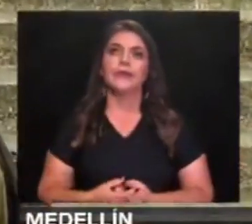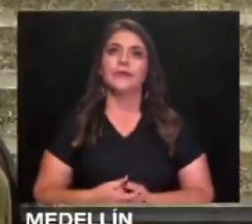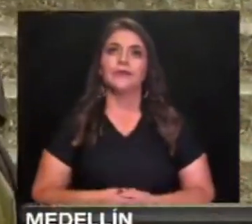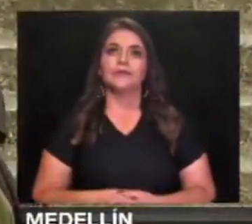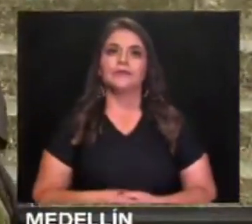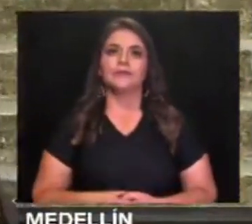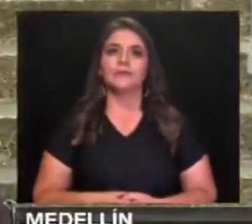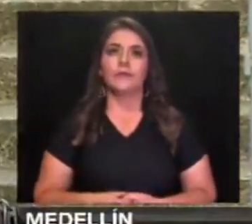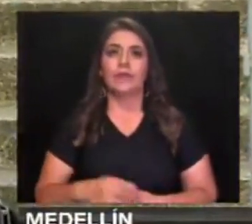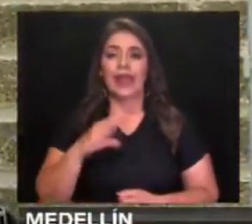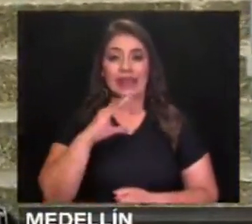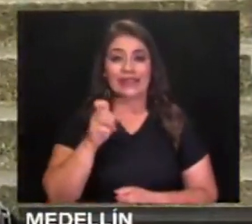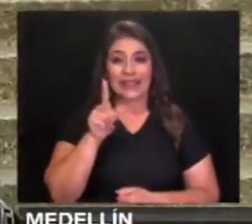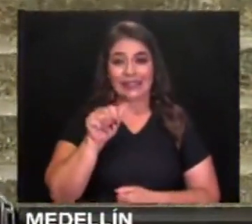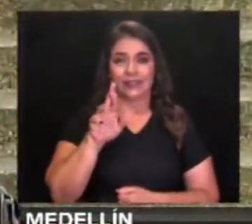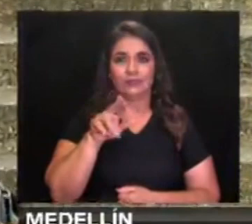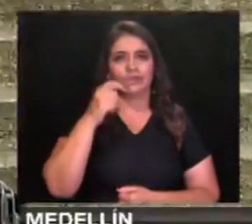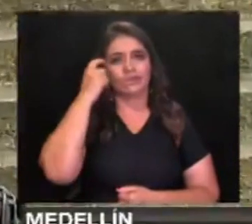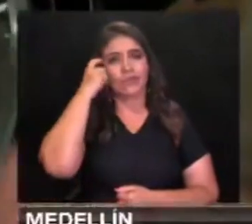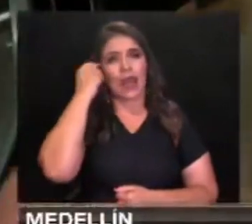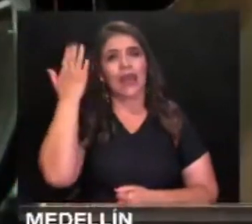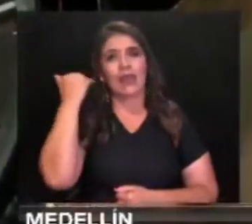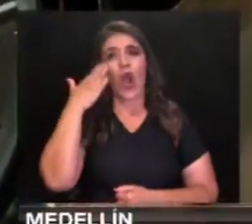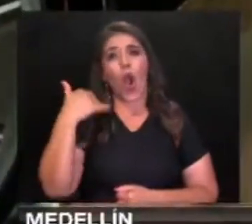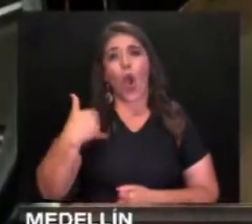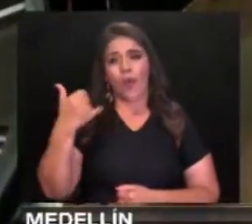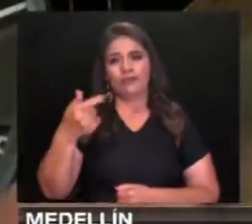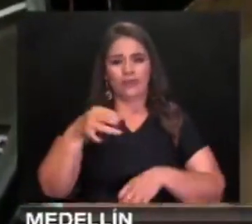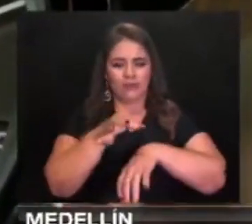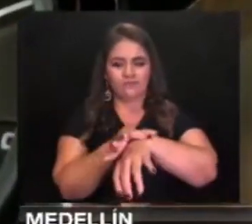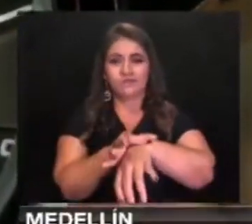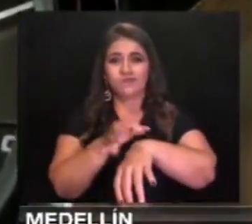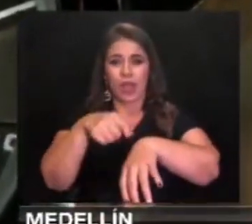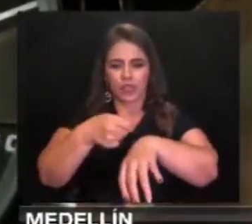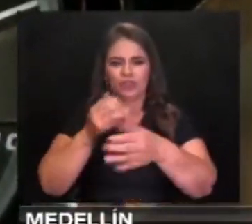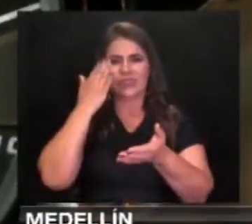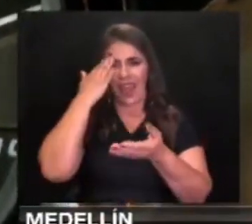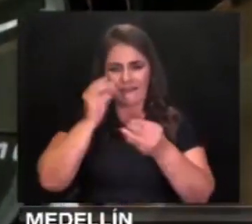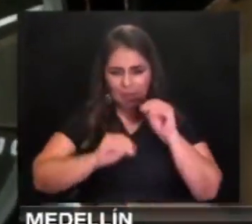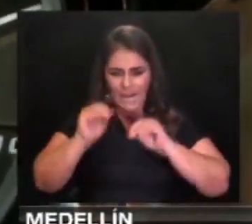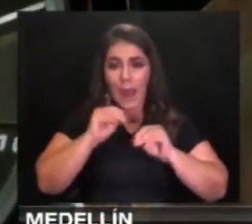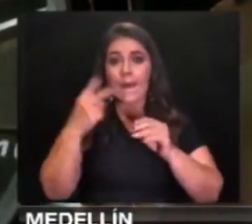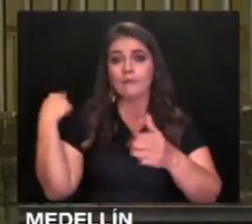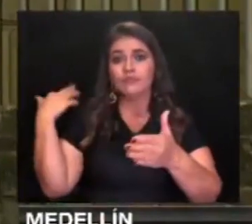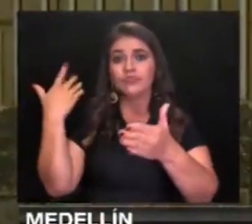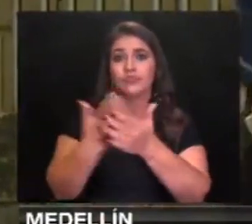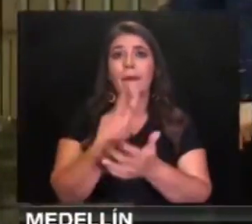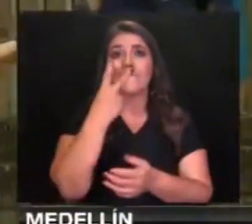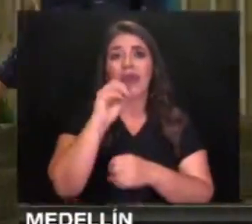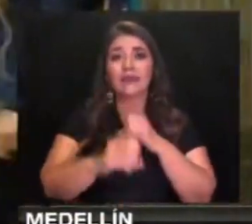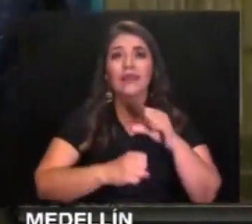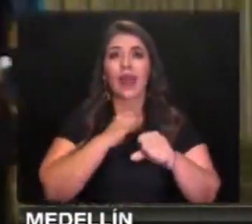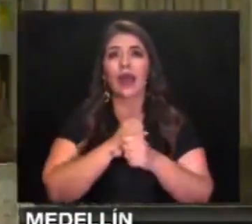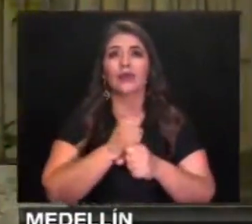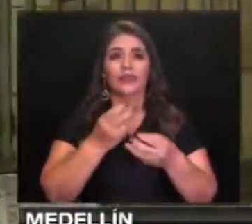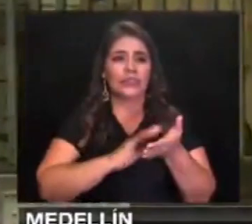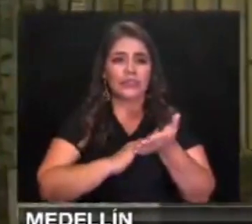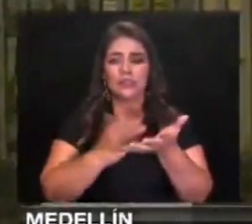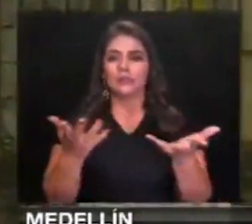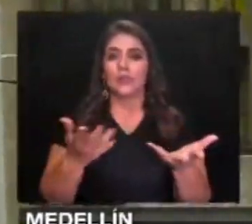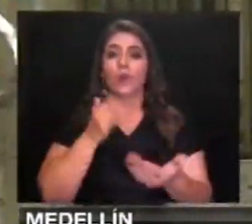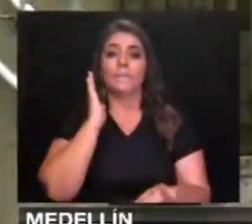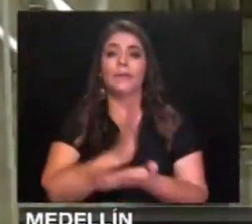tanto, César Augusto Marina aprendió desde muy joven a arreglar relojes. Trabajó más de dos décadas vendiendo y arreglando los cronómetros. La pandemia